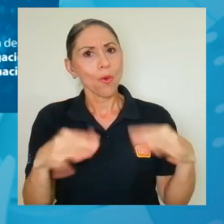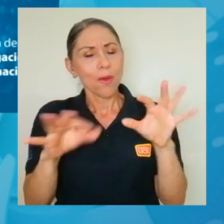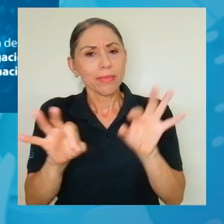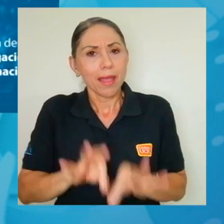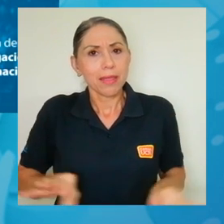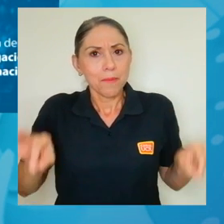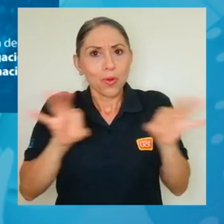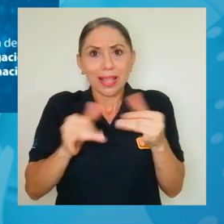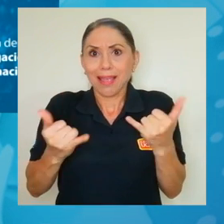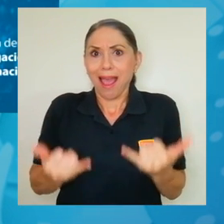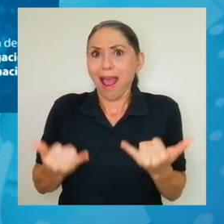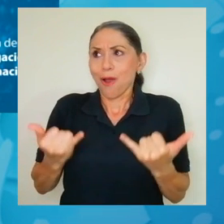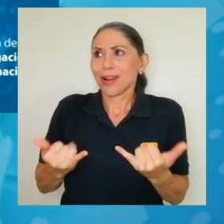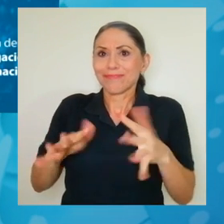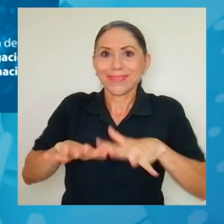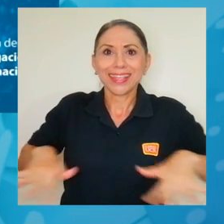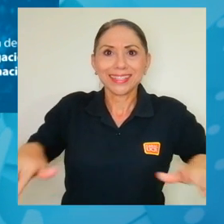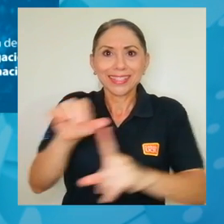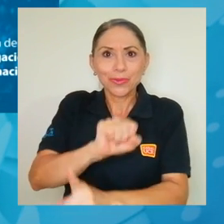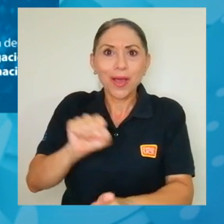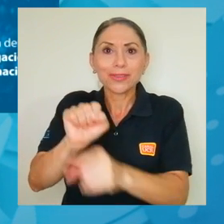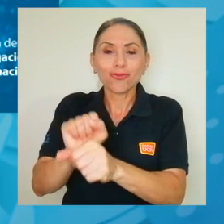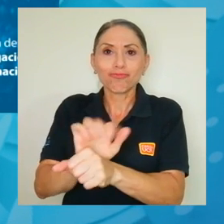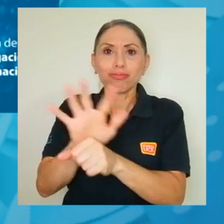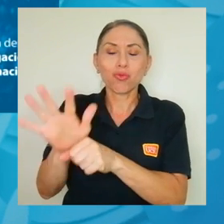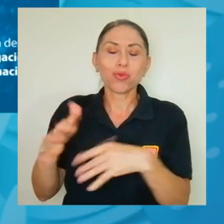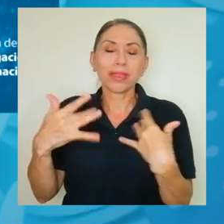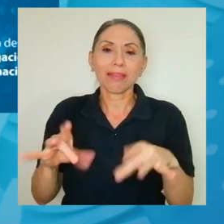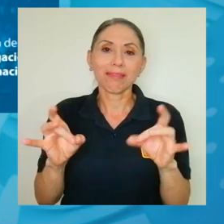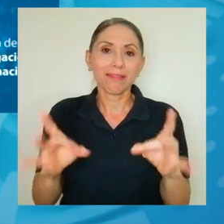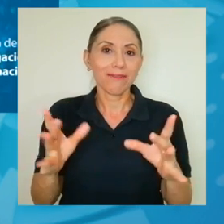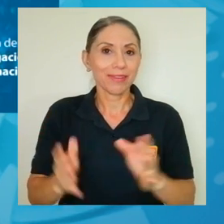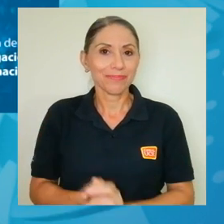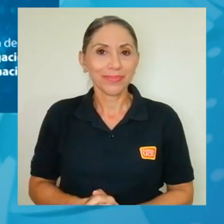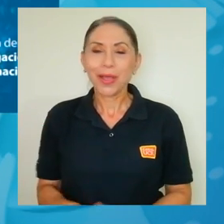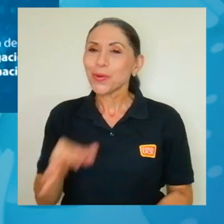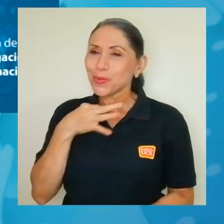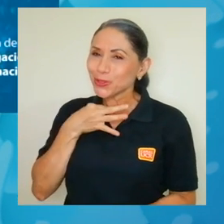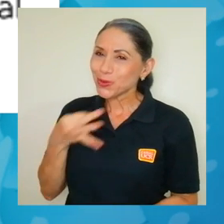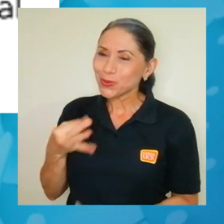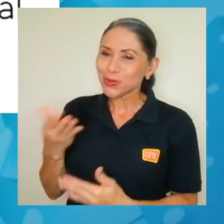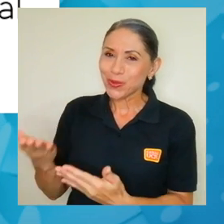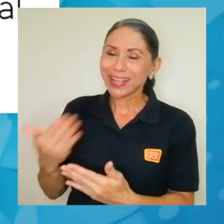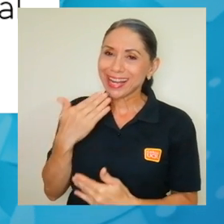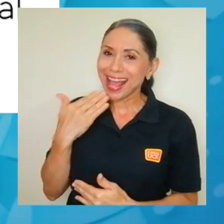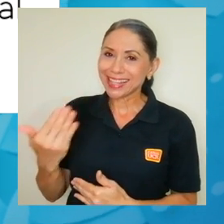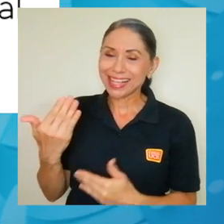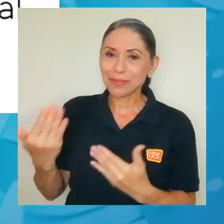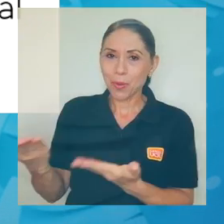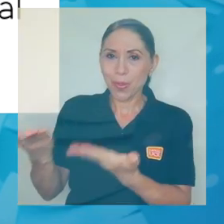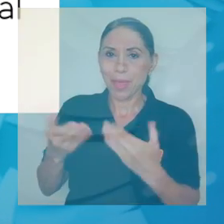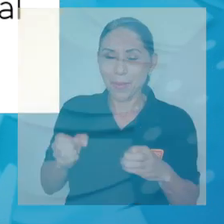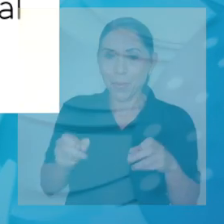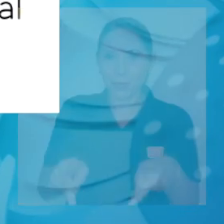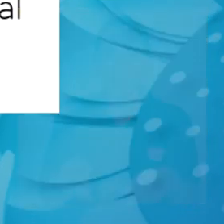tan, sobre todo tan importante ahora que estamos en este contexto de pandemia tan terrible. Con mucho gusto, María, gracias por la oportunidad.